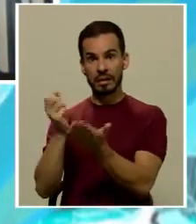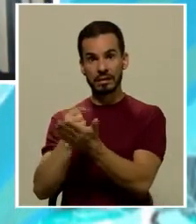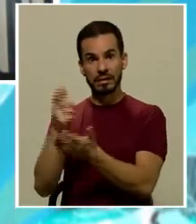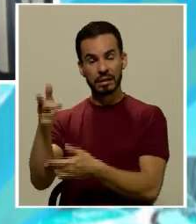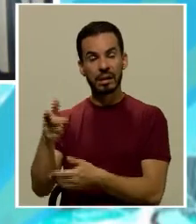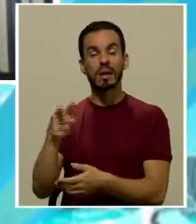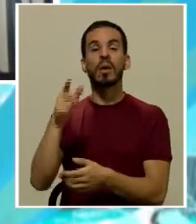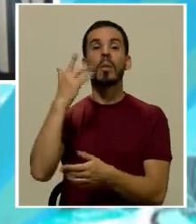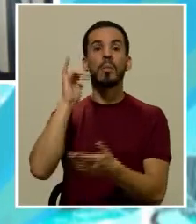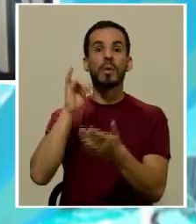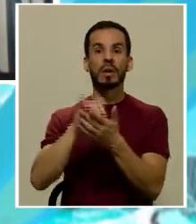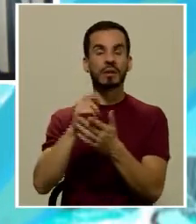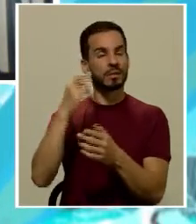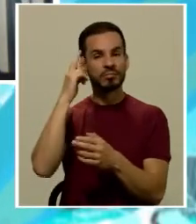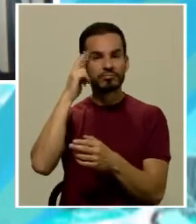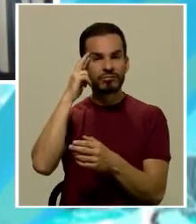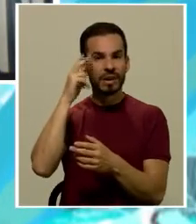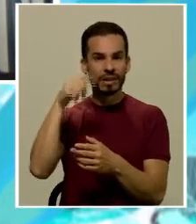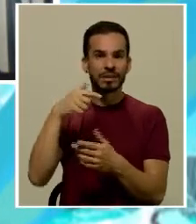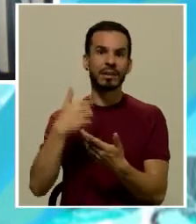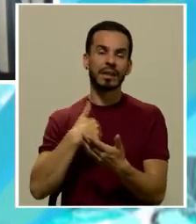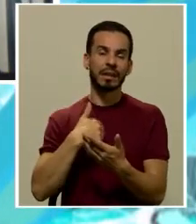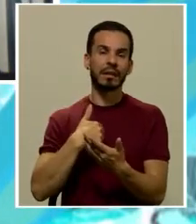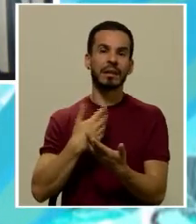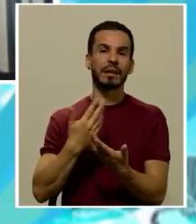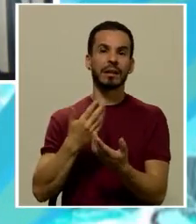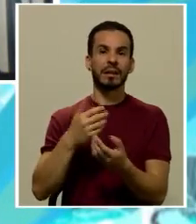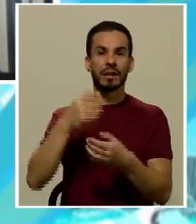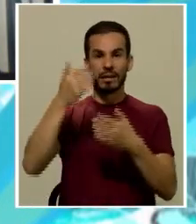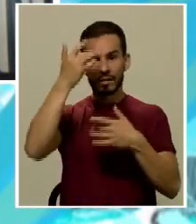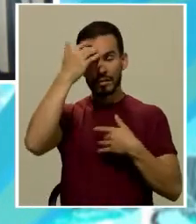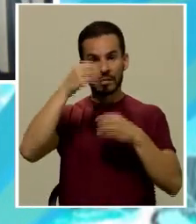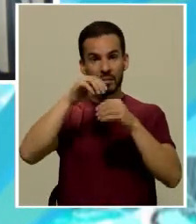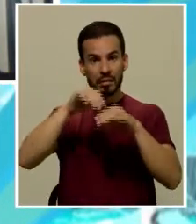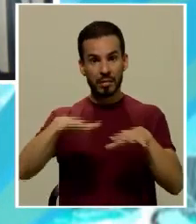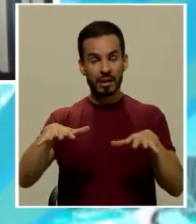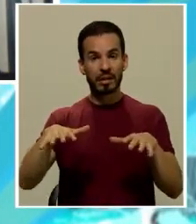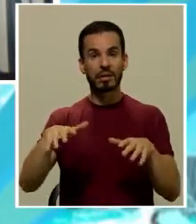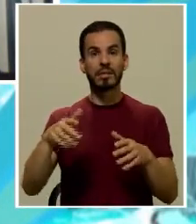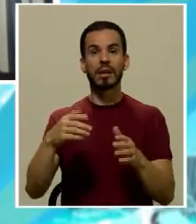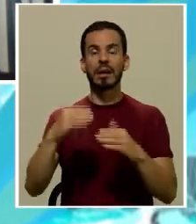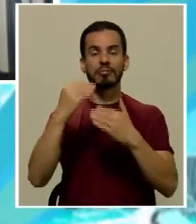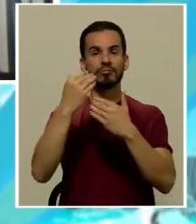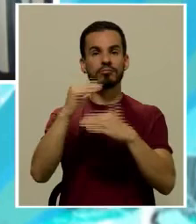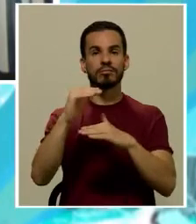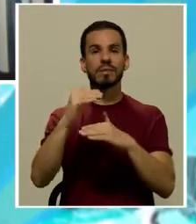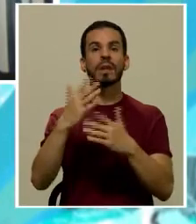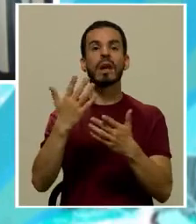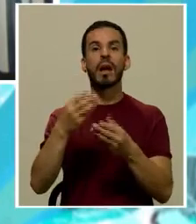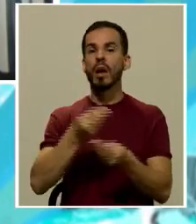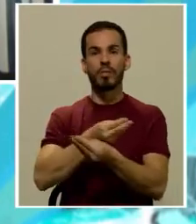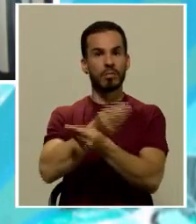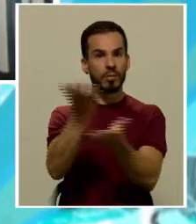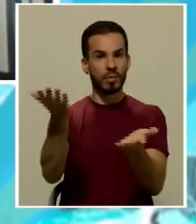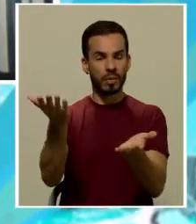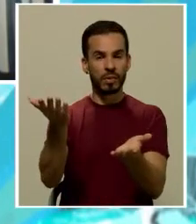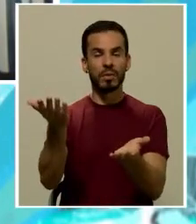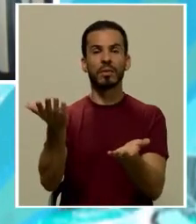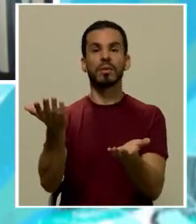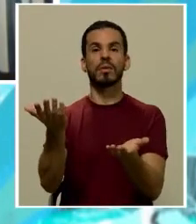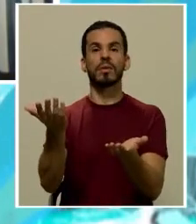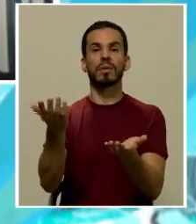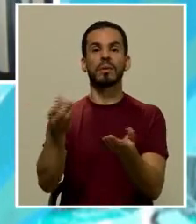y pues por las razones mismas que encierra y conlleva la pandemia pues se va a limitar a su publicación